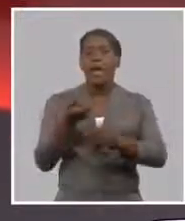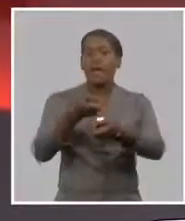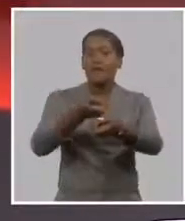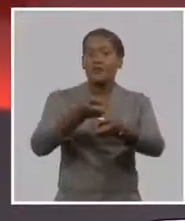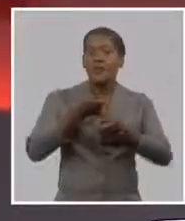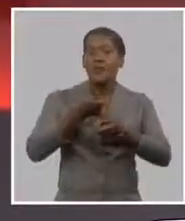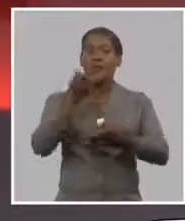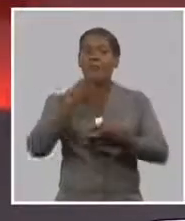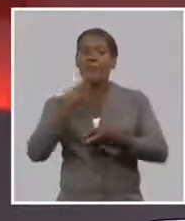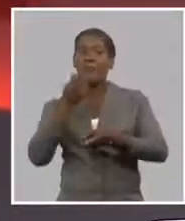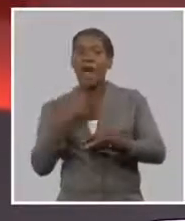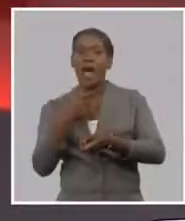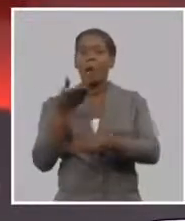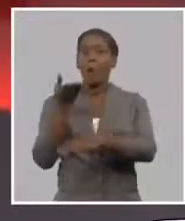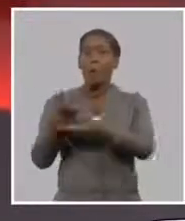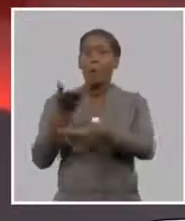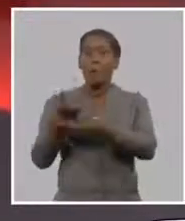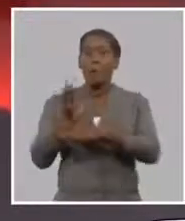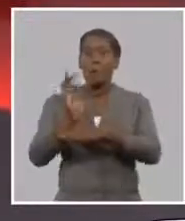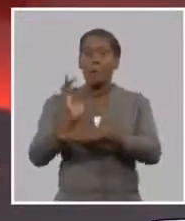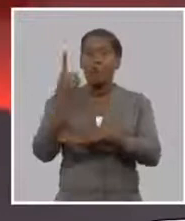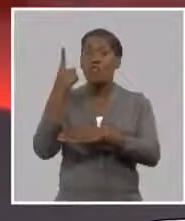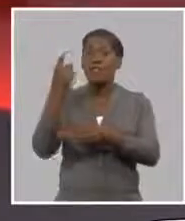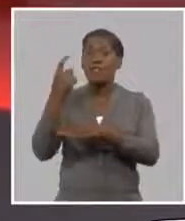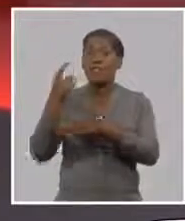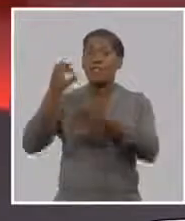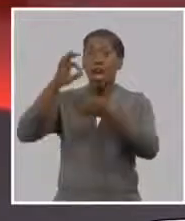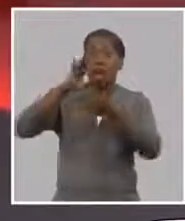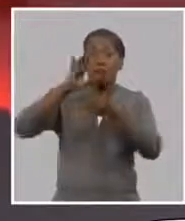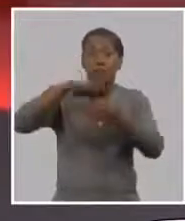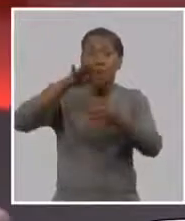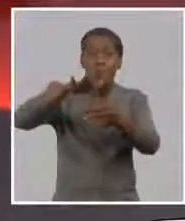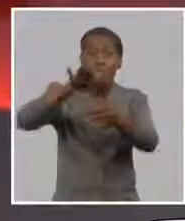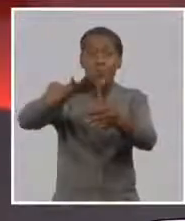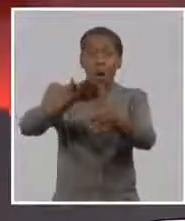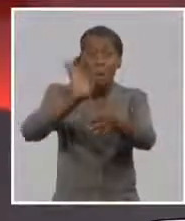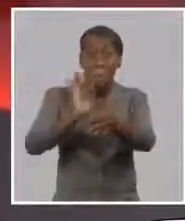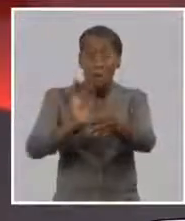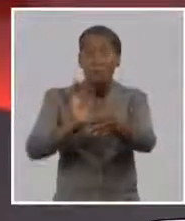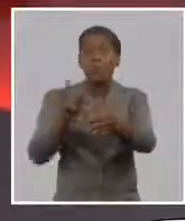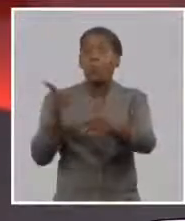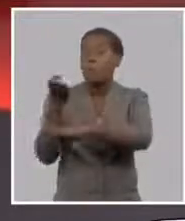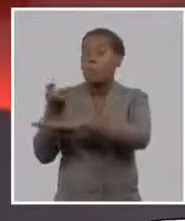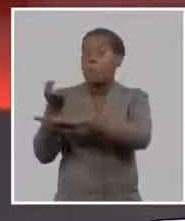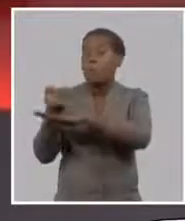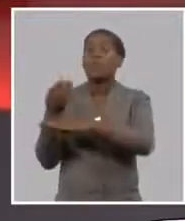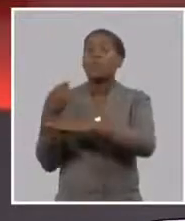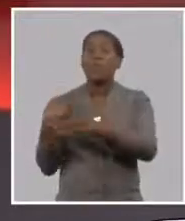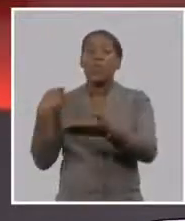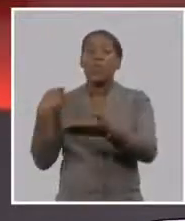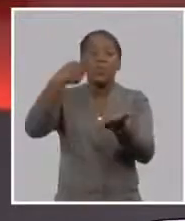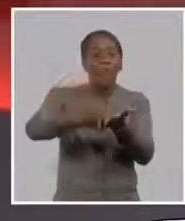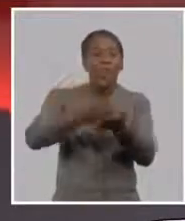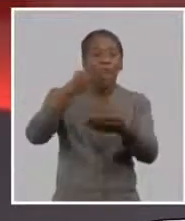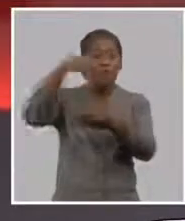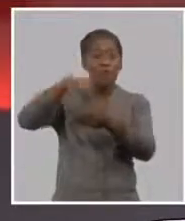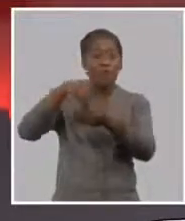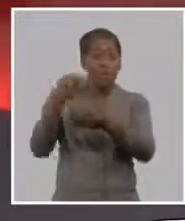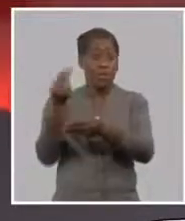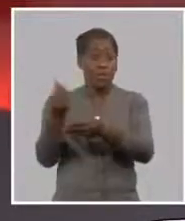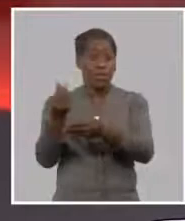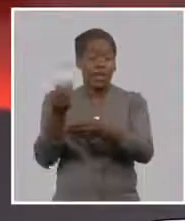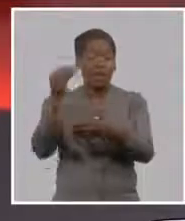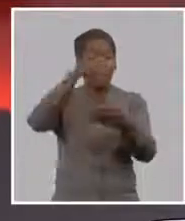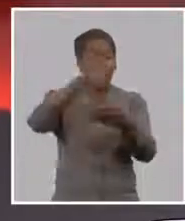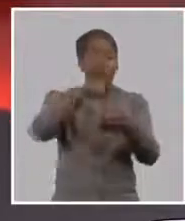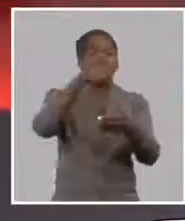las propias plantaciones de café de cacao de plátano de caña o sea todo tipo de plantaciones permanentes bajo un sistema de